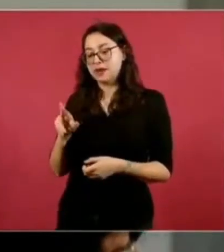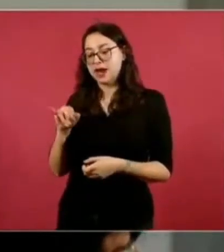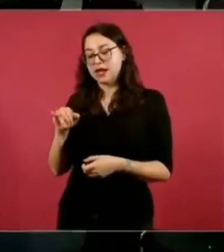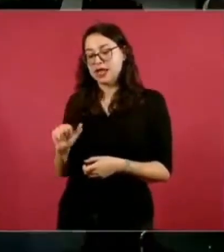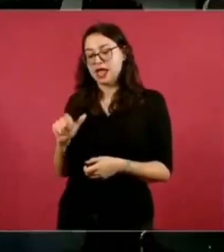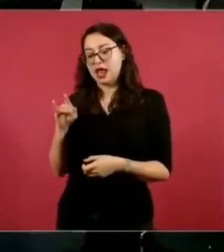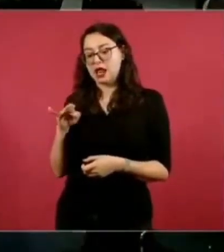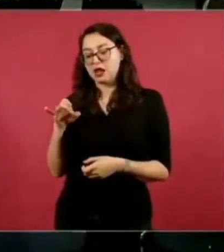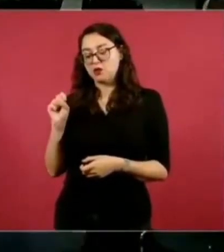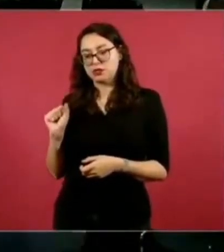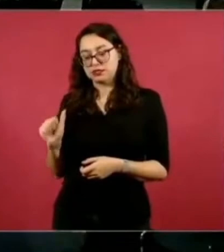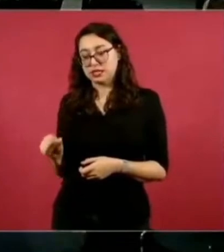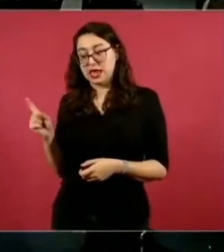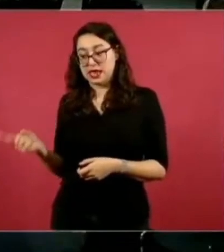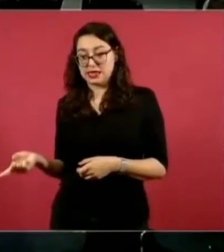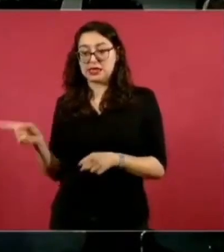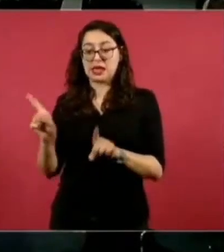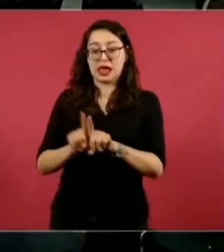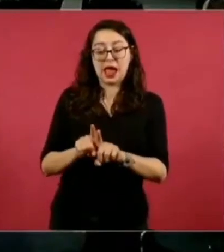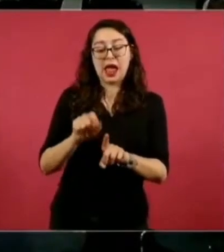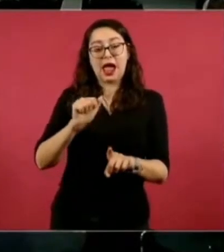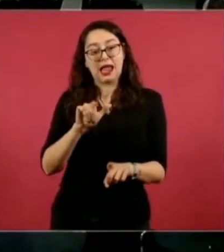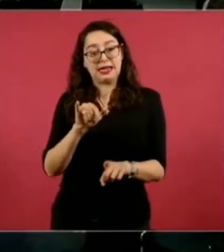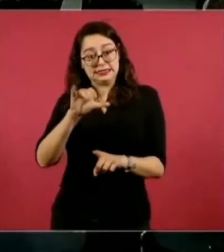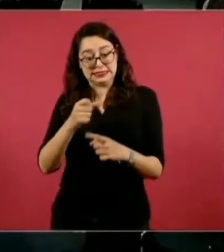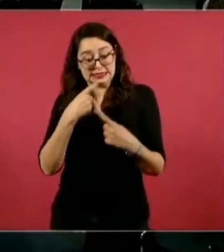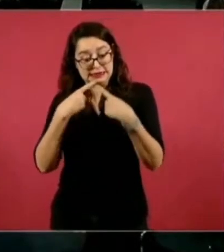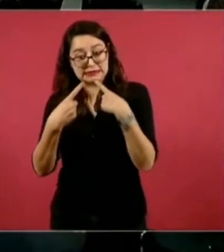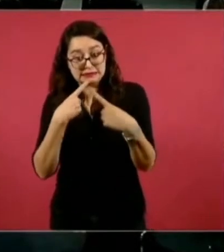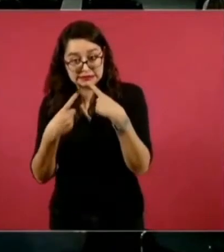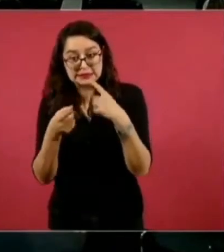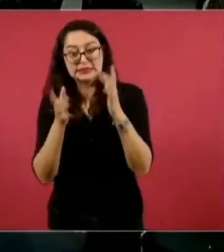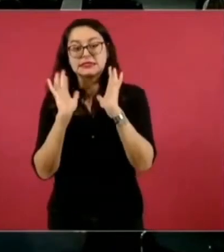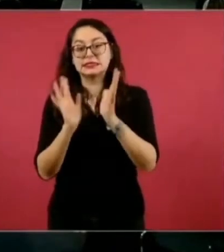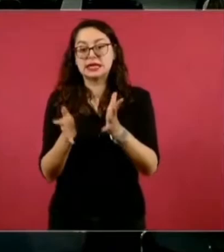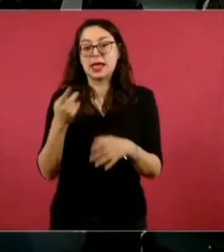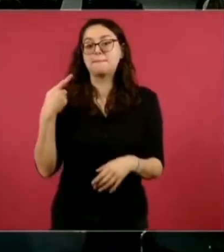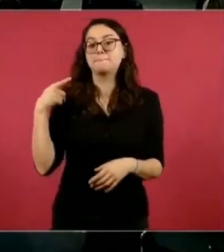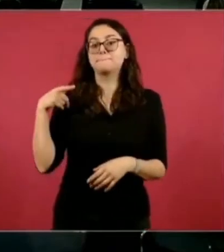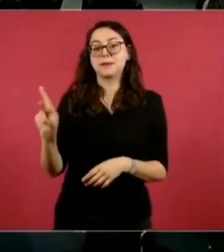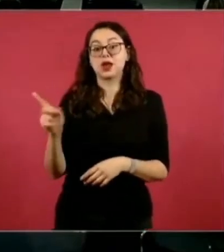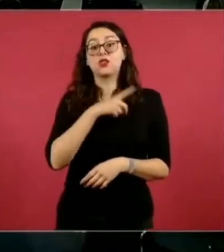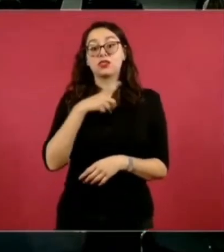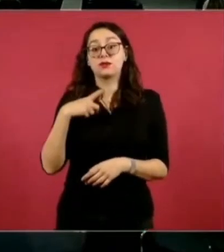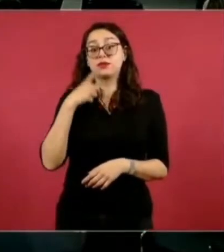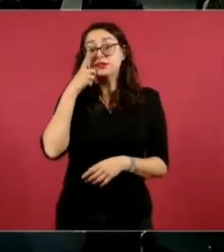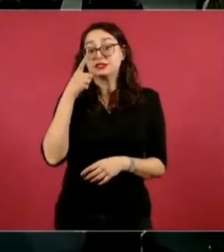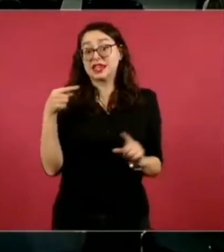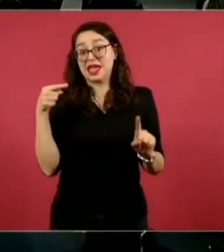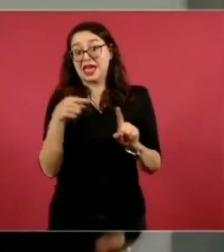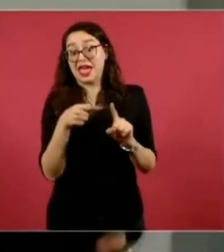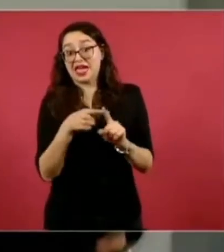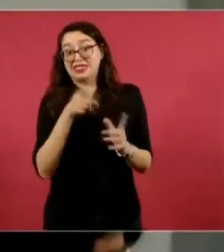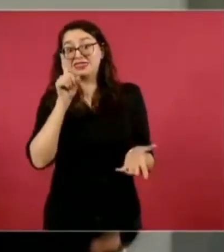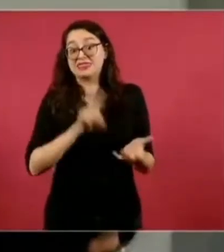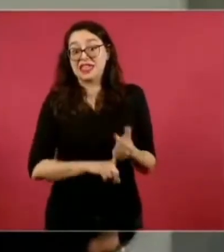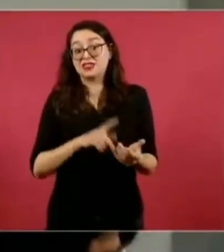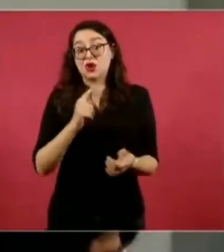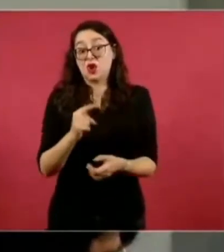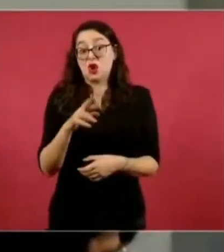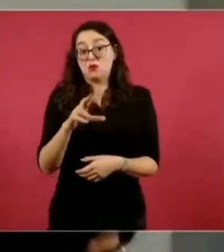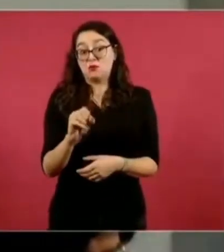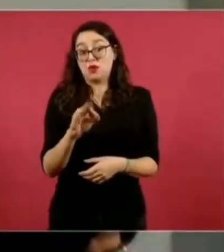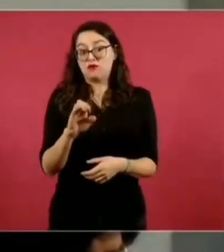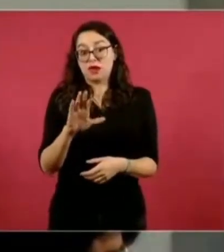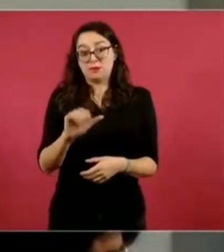Bárcena. Es necesario hacer Icapié en que ha sido Profepa quien ha retrasado el proceso que ya ganaron los